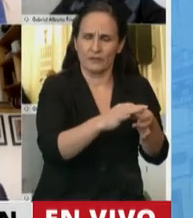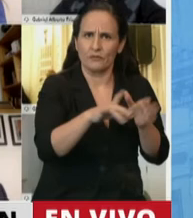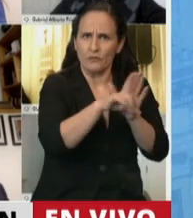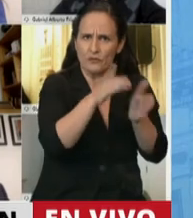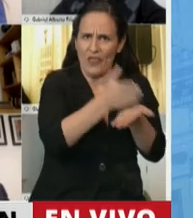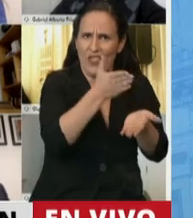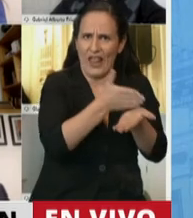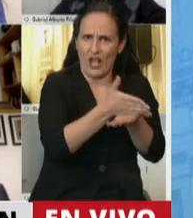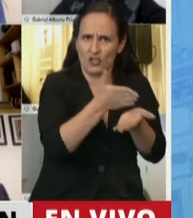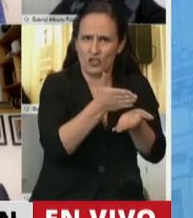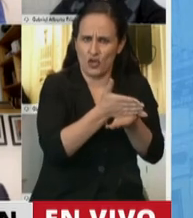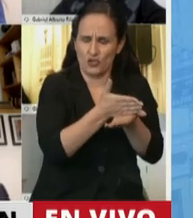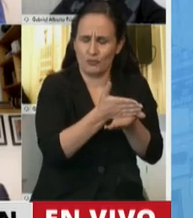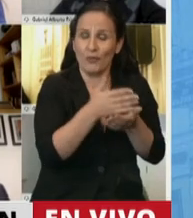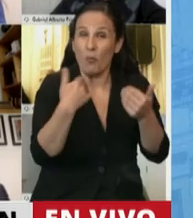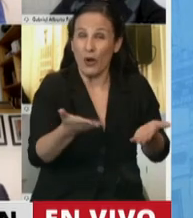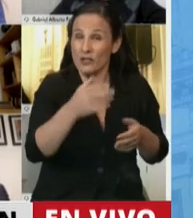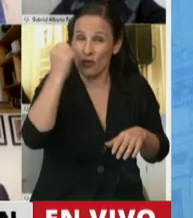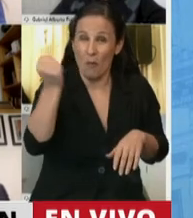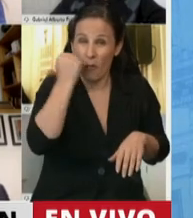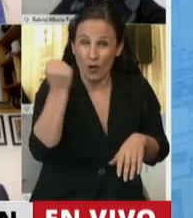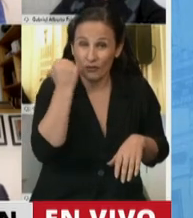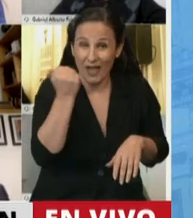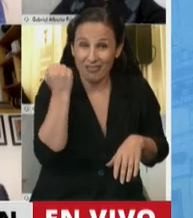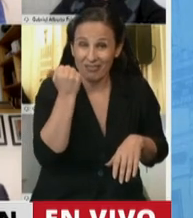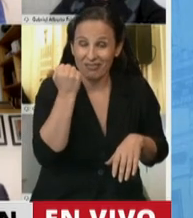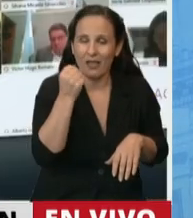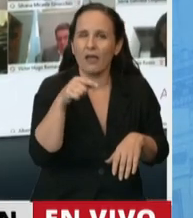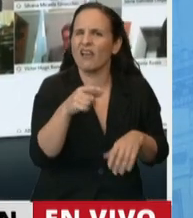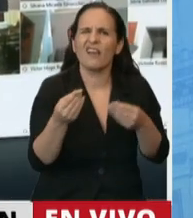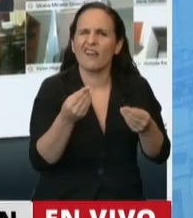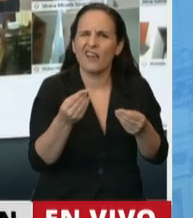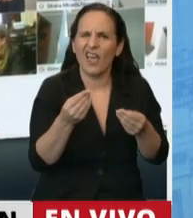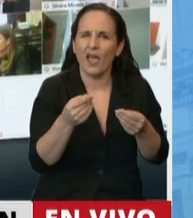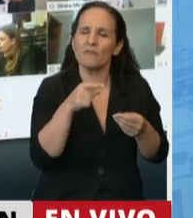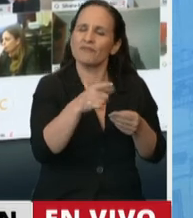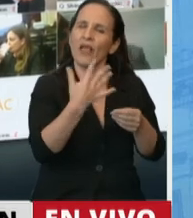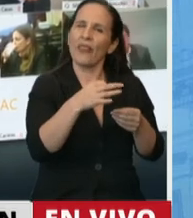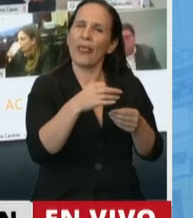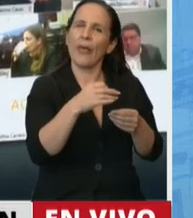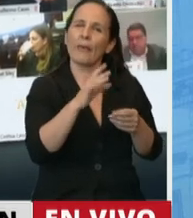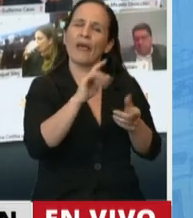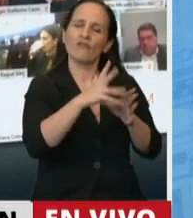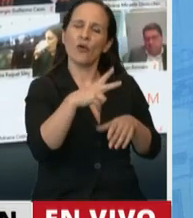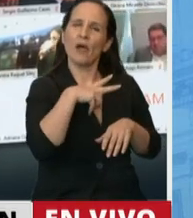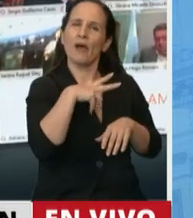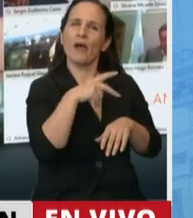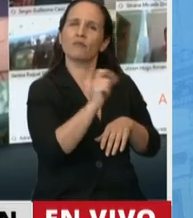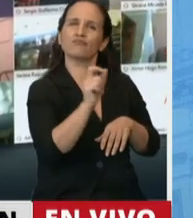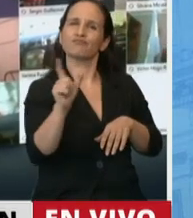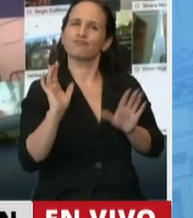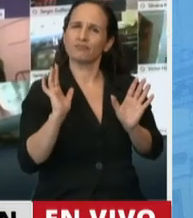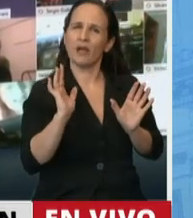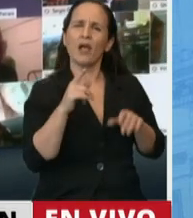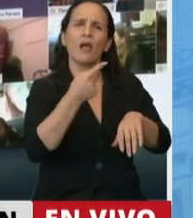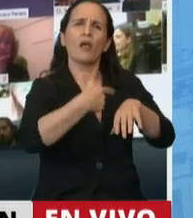ese sentido también es importante que se resguarde la intimidad y la jornada de trabajo para